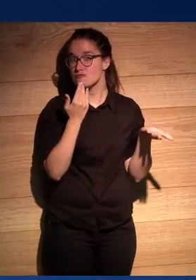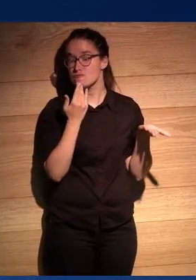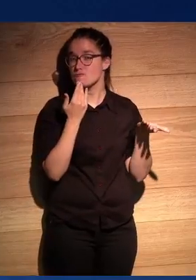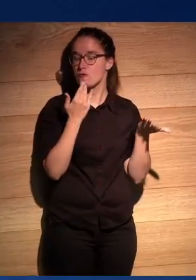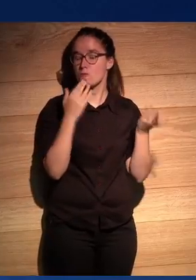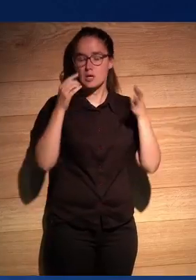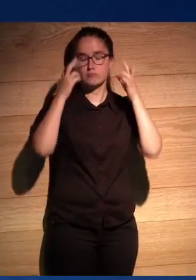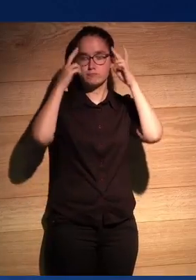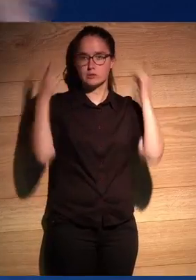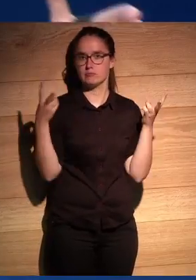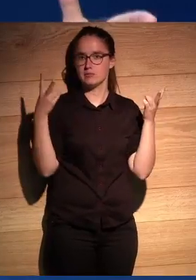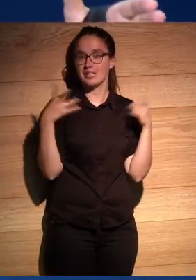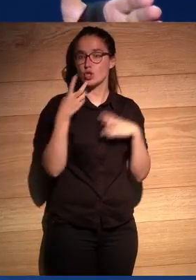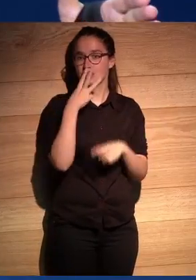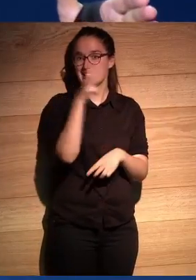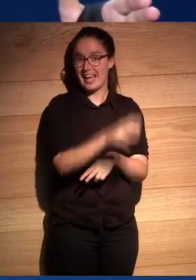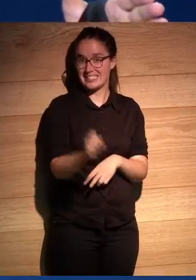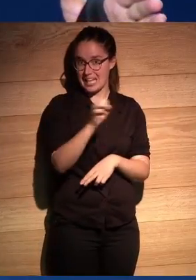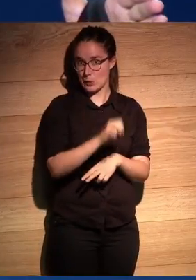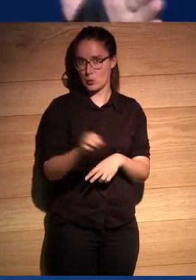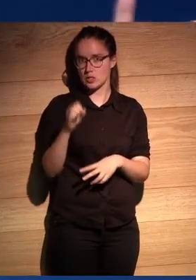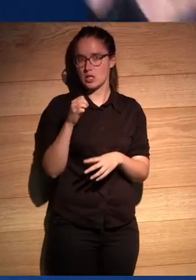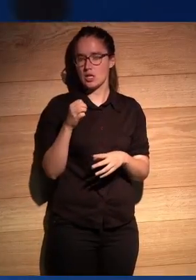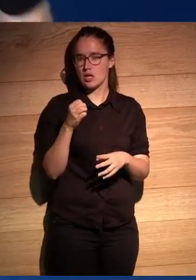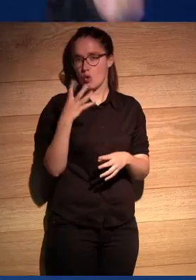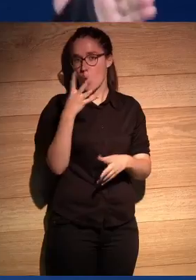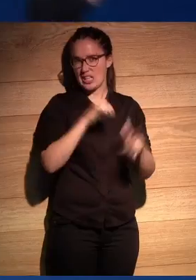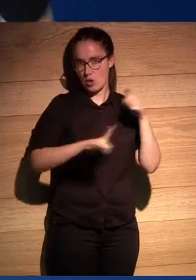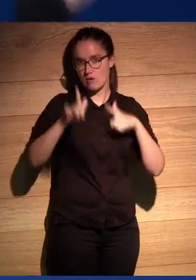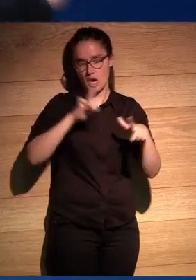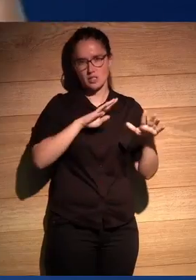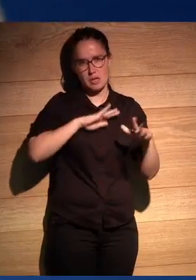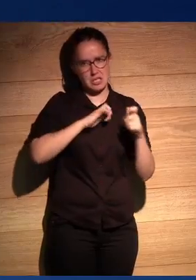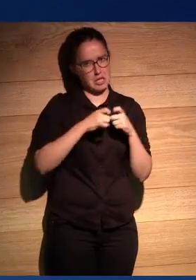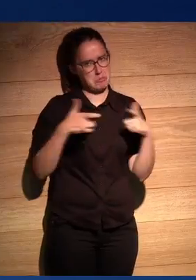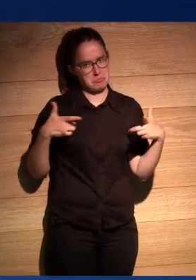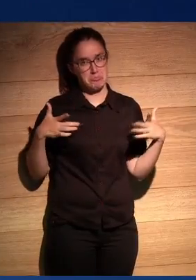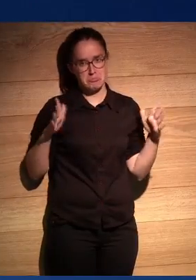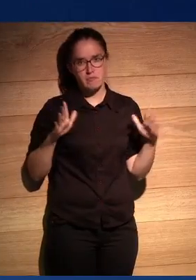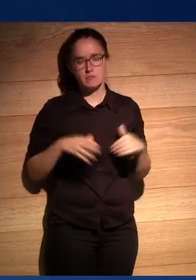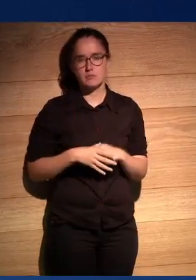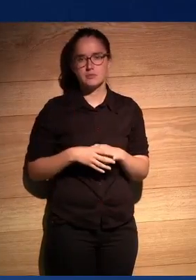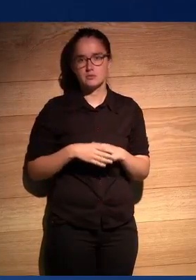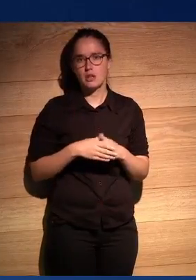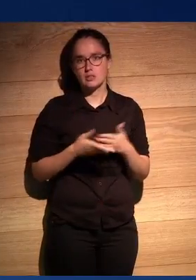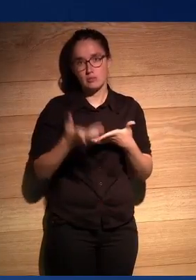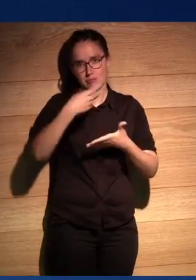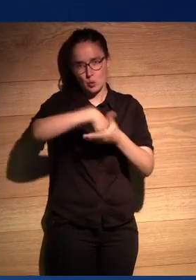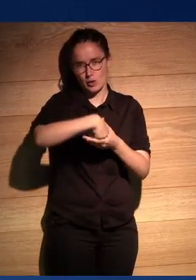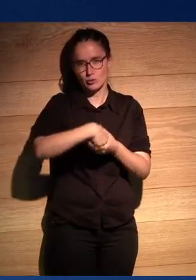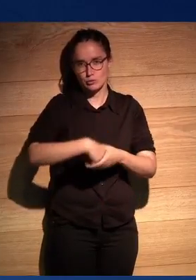válvula de escape y esos tres años de son cuatro viajes largos están ahí